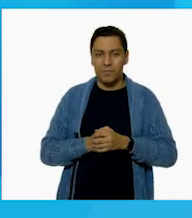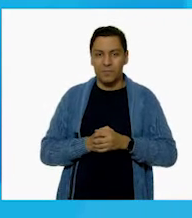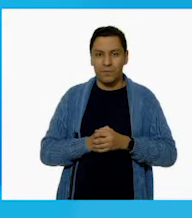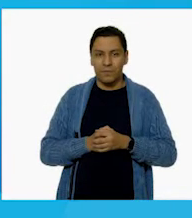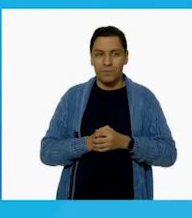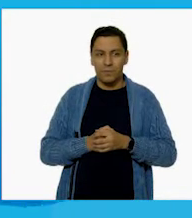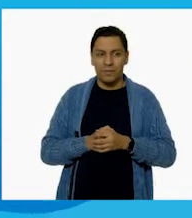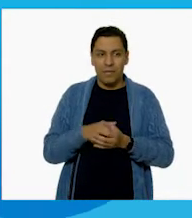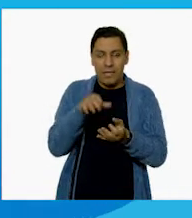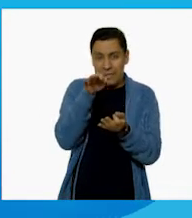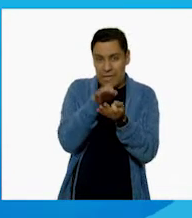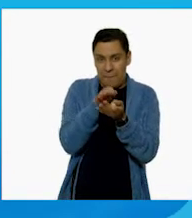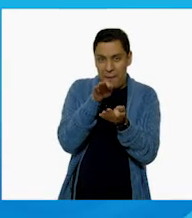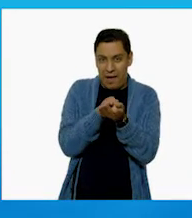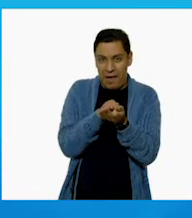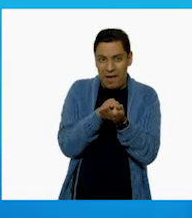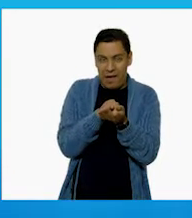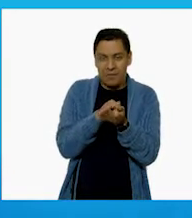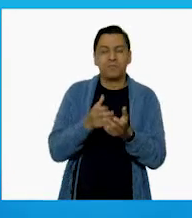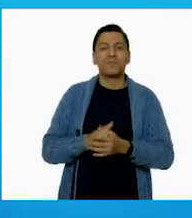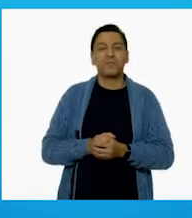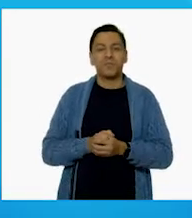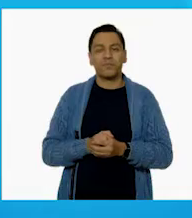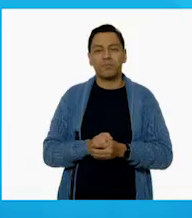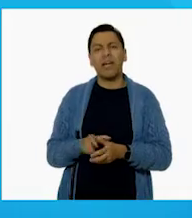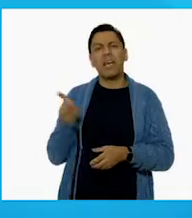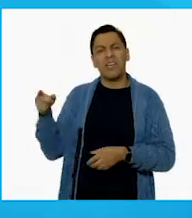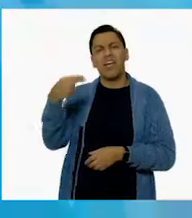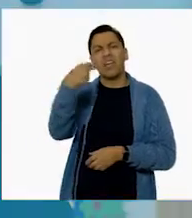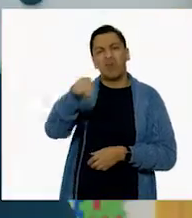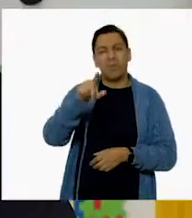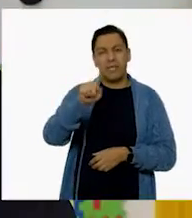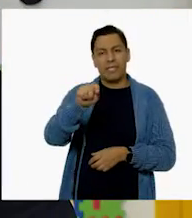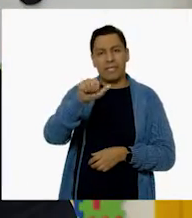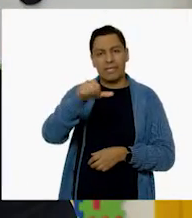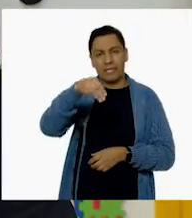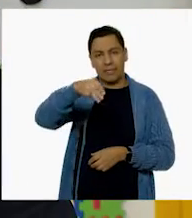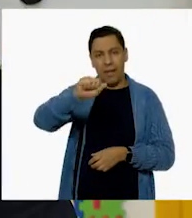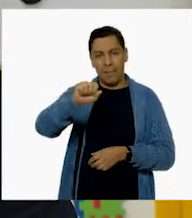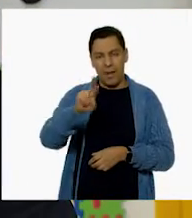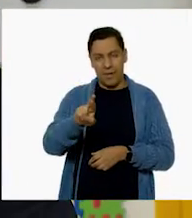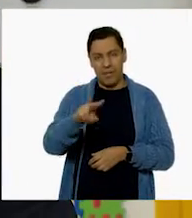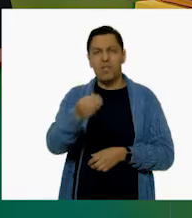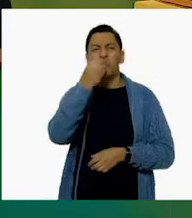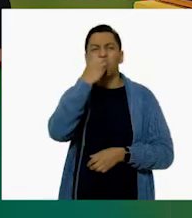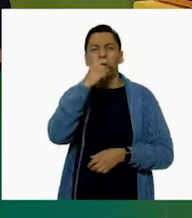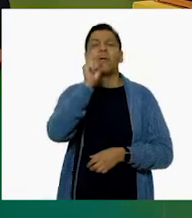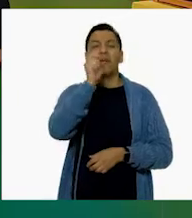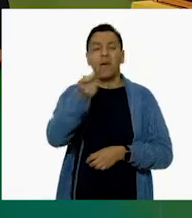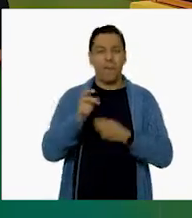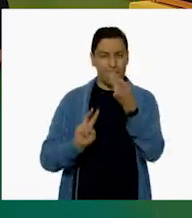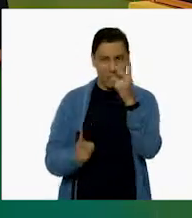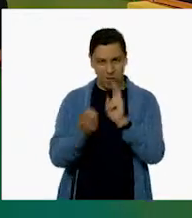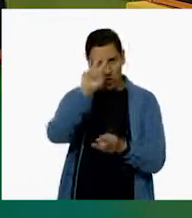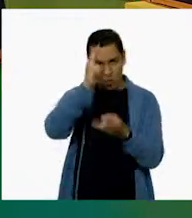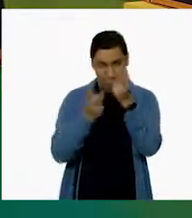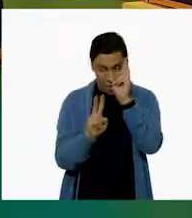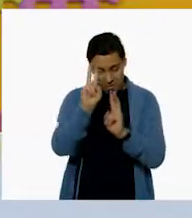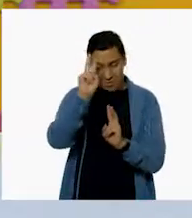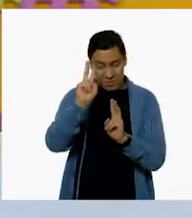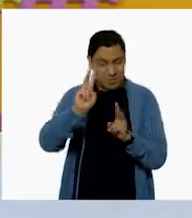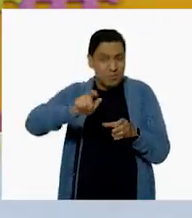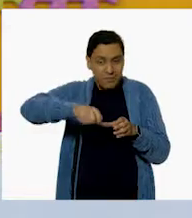Tamar. Se llama Tamar. Esta niña está comiendo. ¿Pero qué come? A ver. Parecen verduras, ¿no? Cierto.